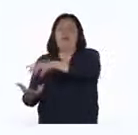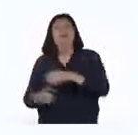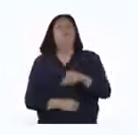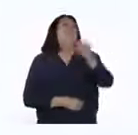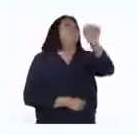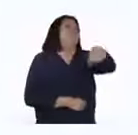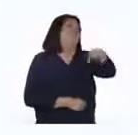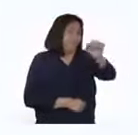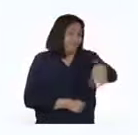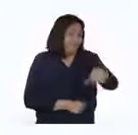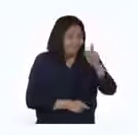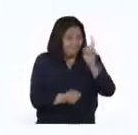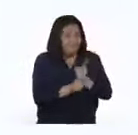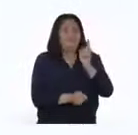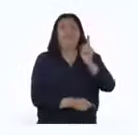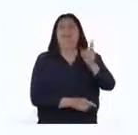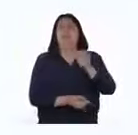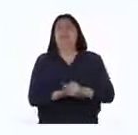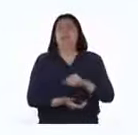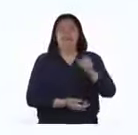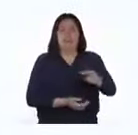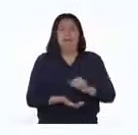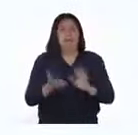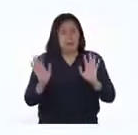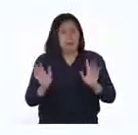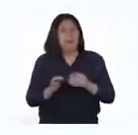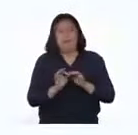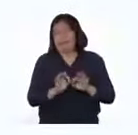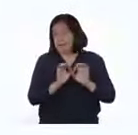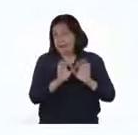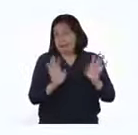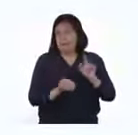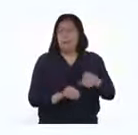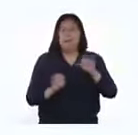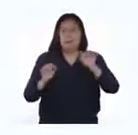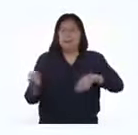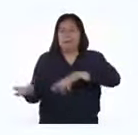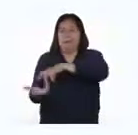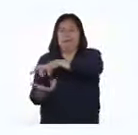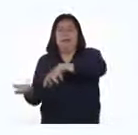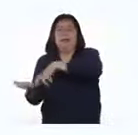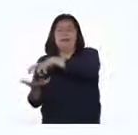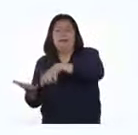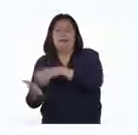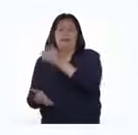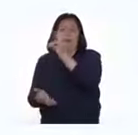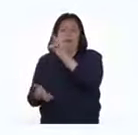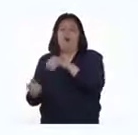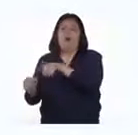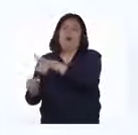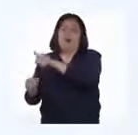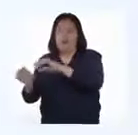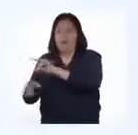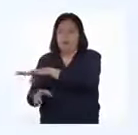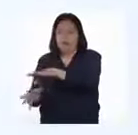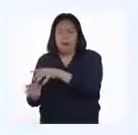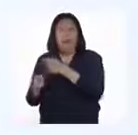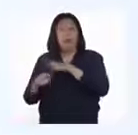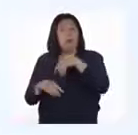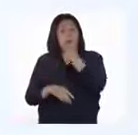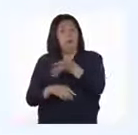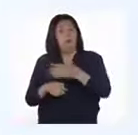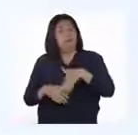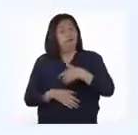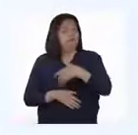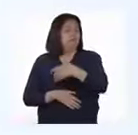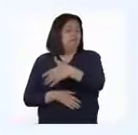¡Exacto! Has mencionado una condición clave. Se mezclarán con el resto. Luego, se